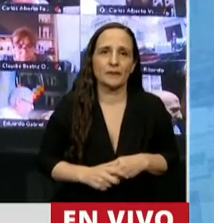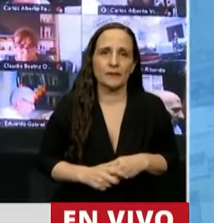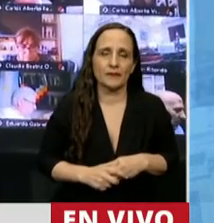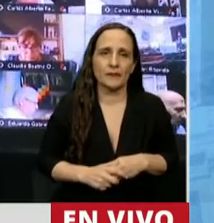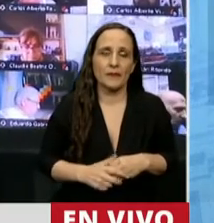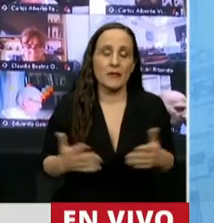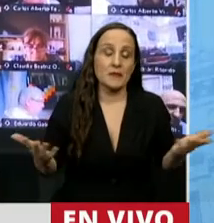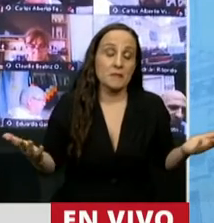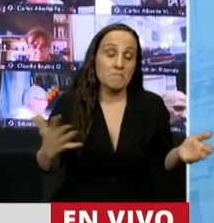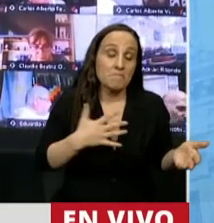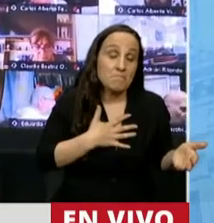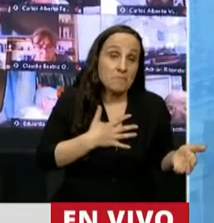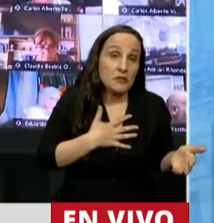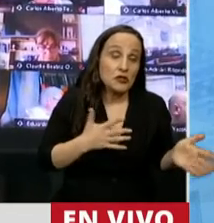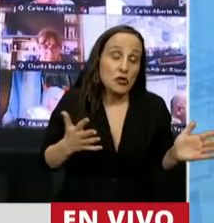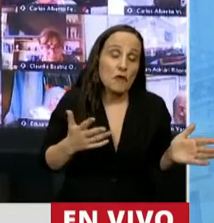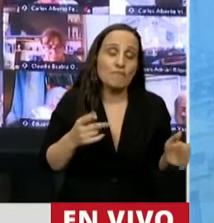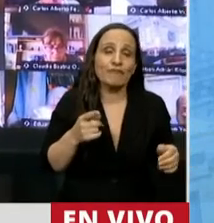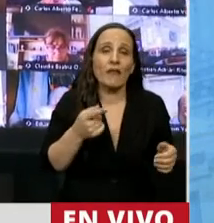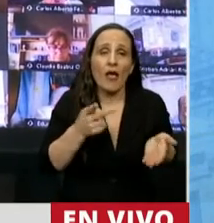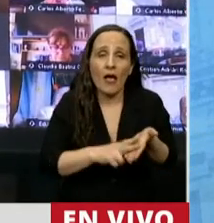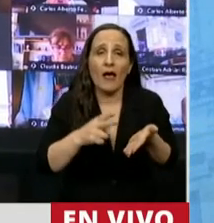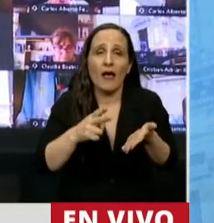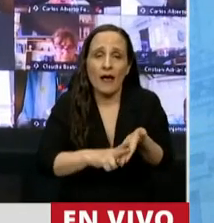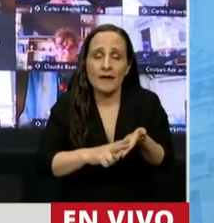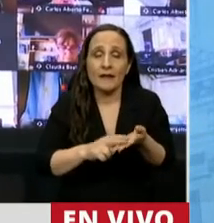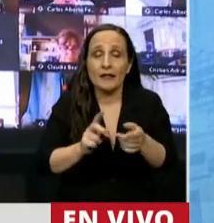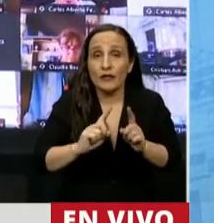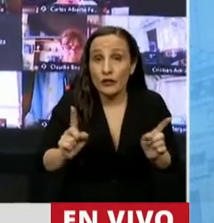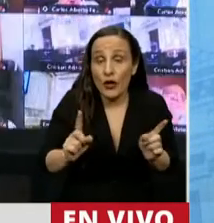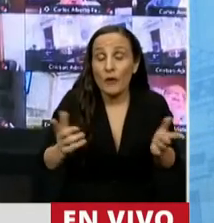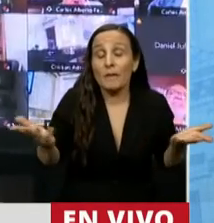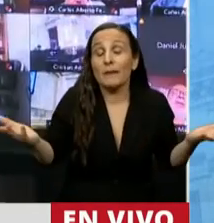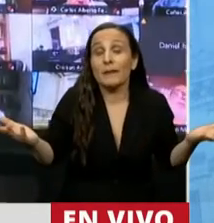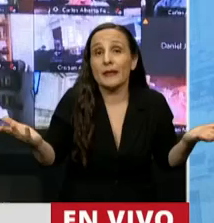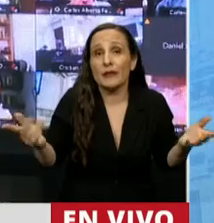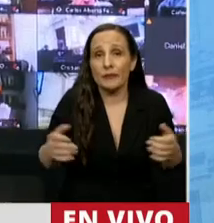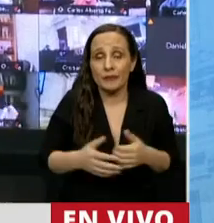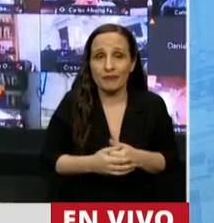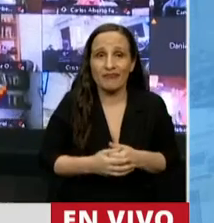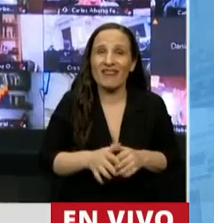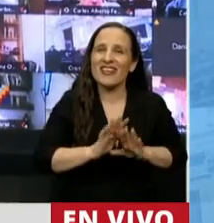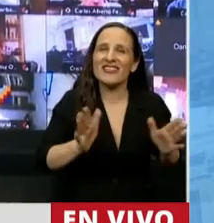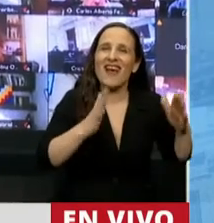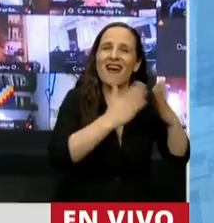hago lo posible por no reiterarme, pero está claro que habiendo desaparecido el ASPO,